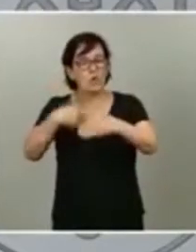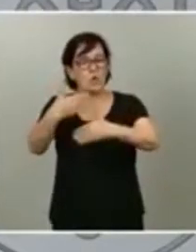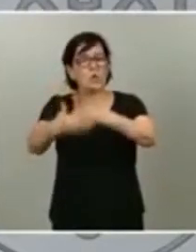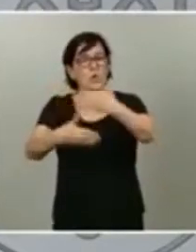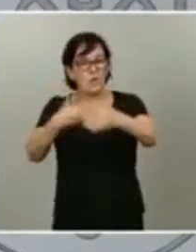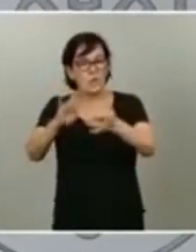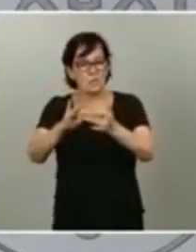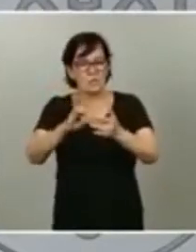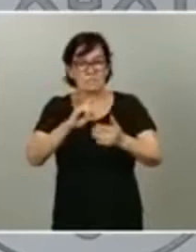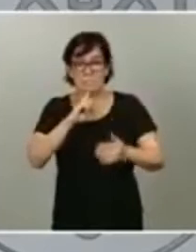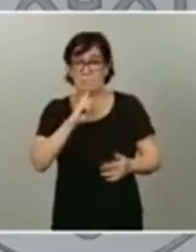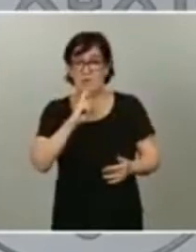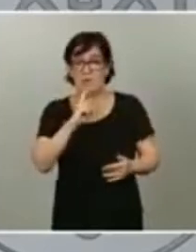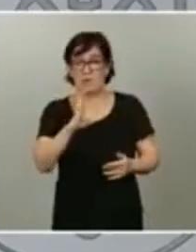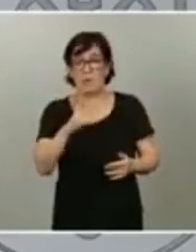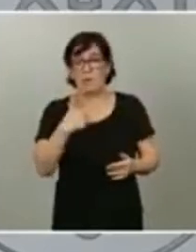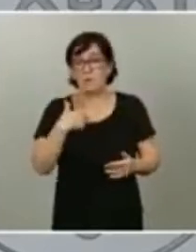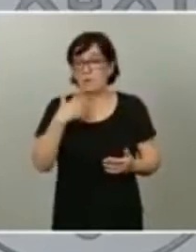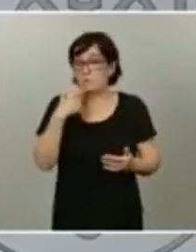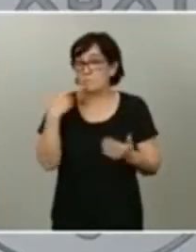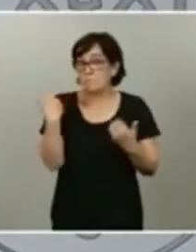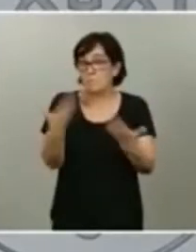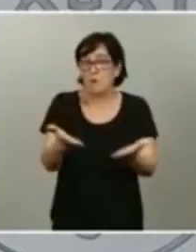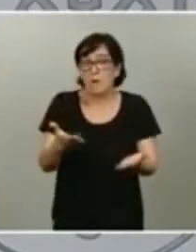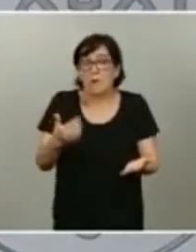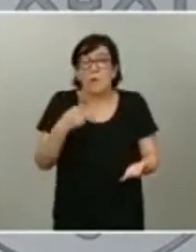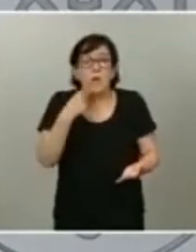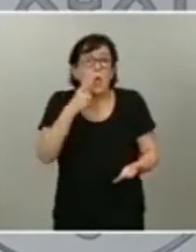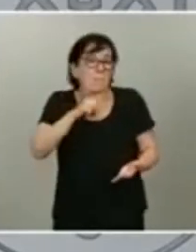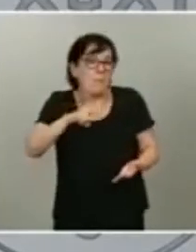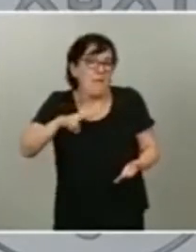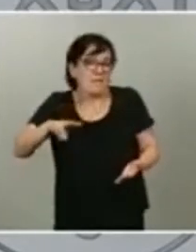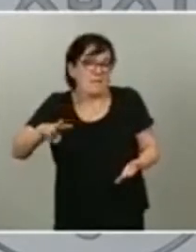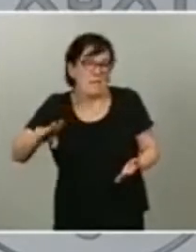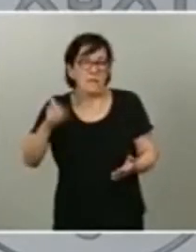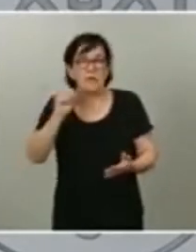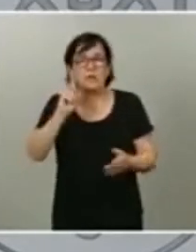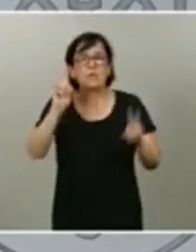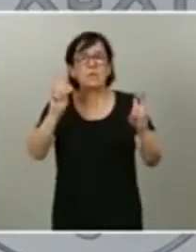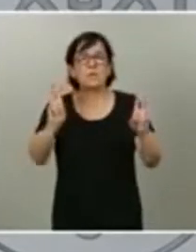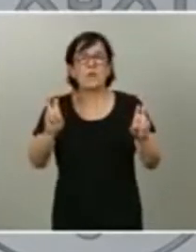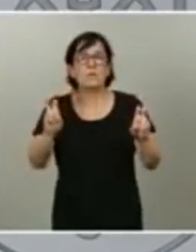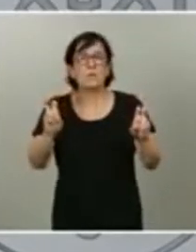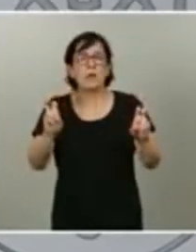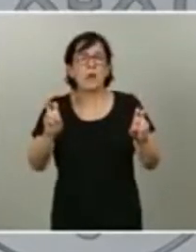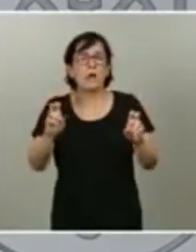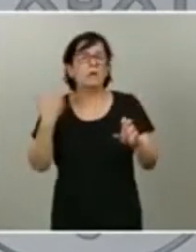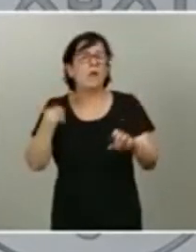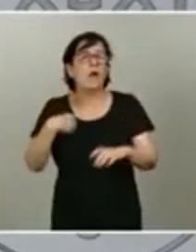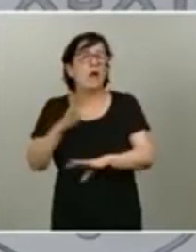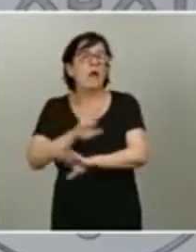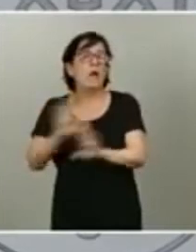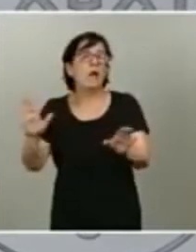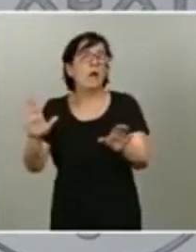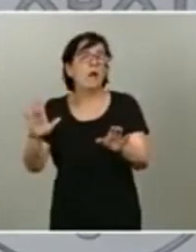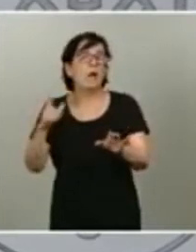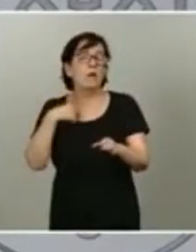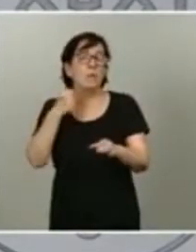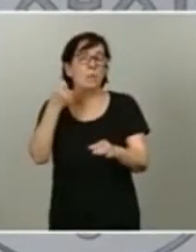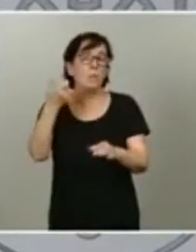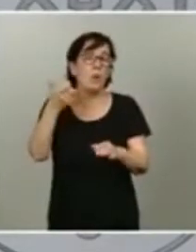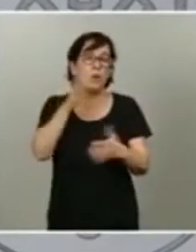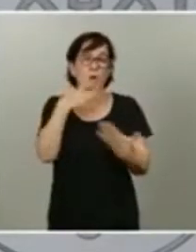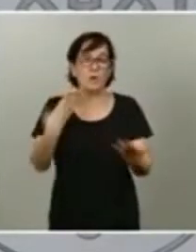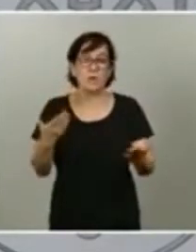años o si me apura a lo largo de los próximos meses que no sea un tema que se quede circunscrito a esta ventana que tenemos en este